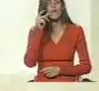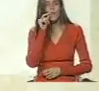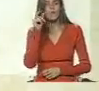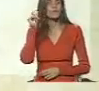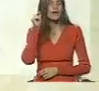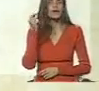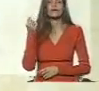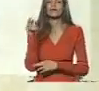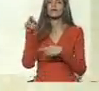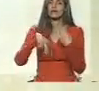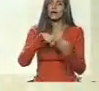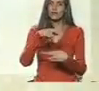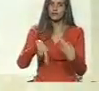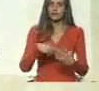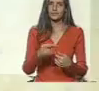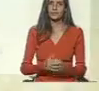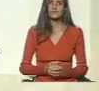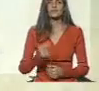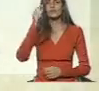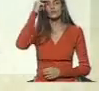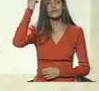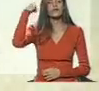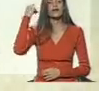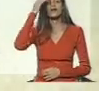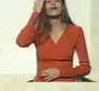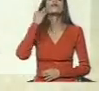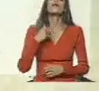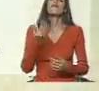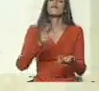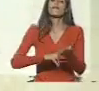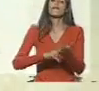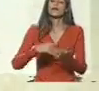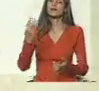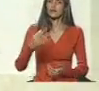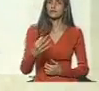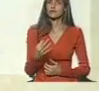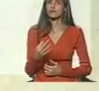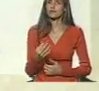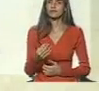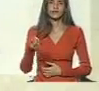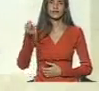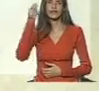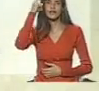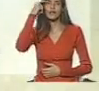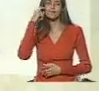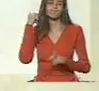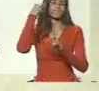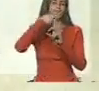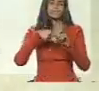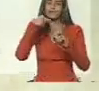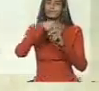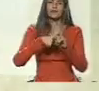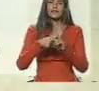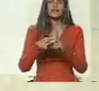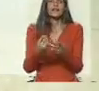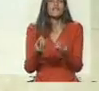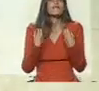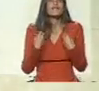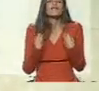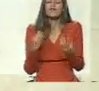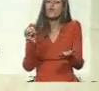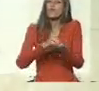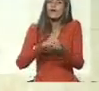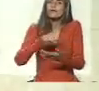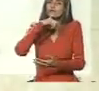mujeres revolucionarias. El día de ayer, de verdad, fue un día combativo, fue revivir ese